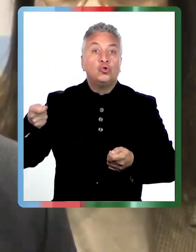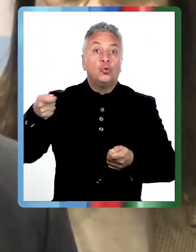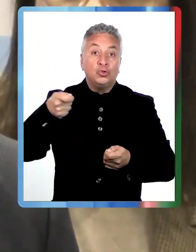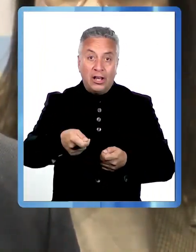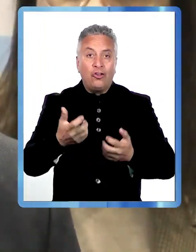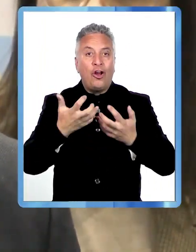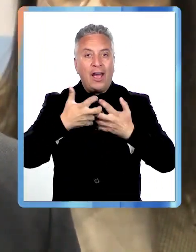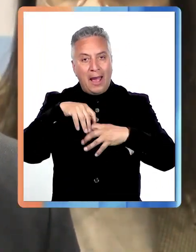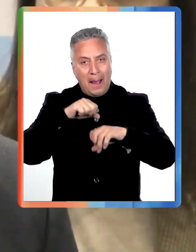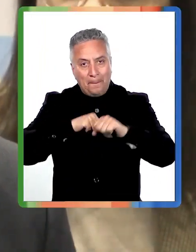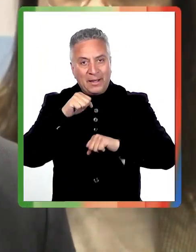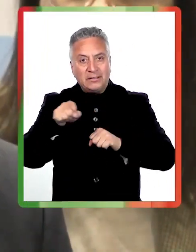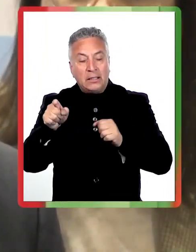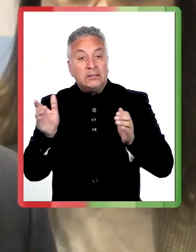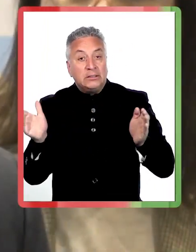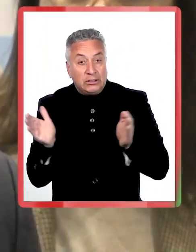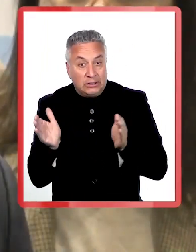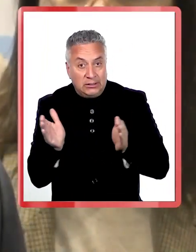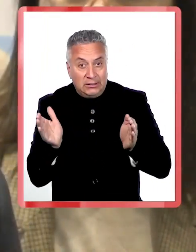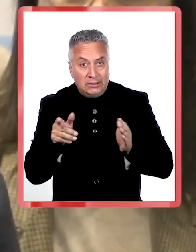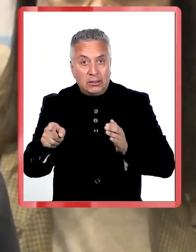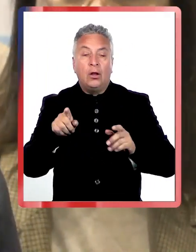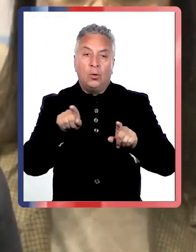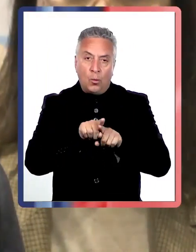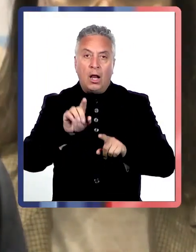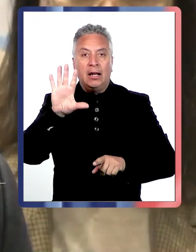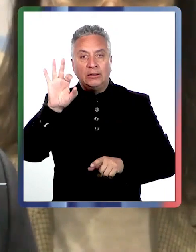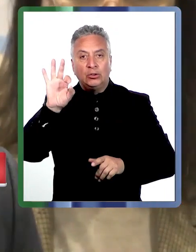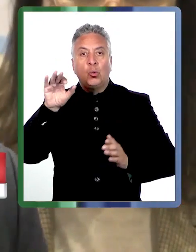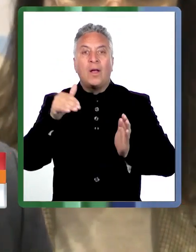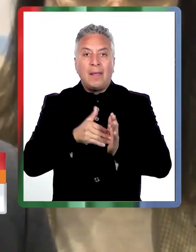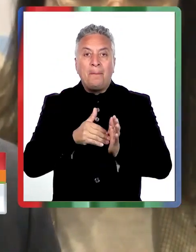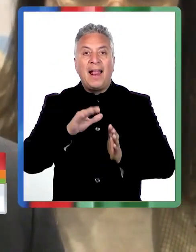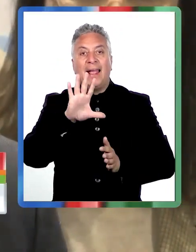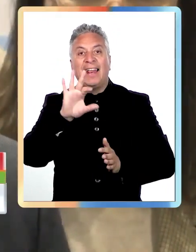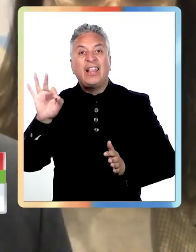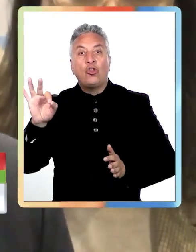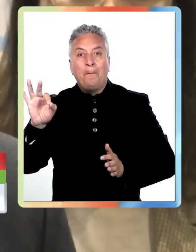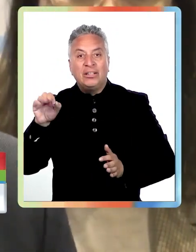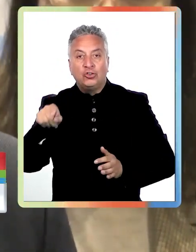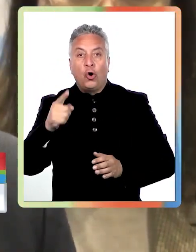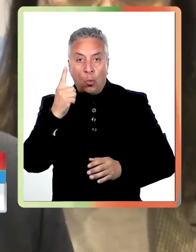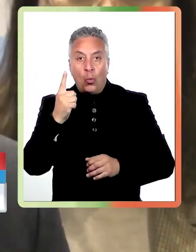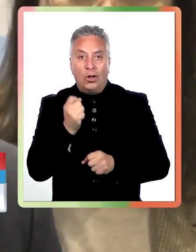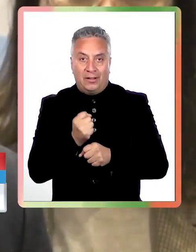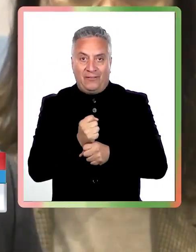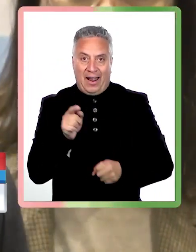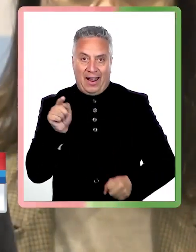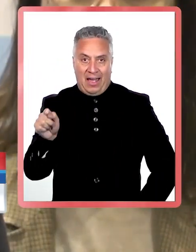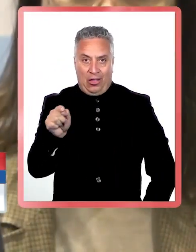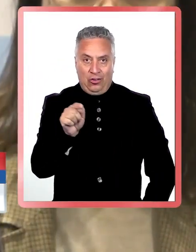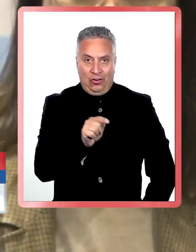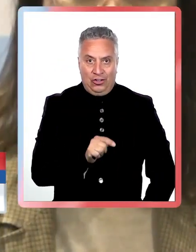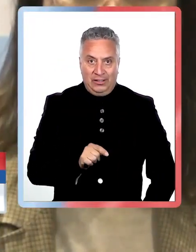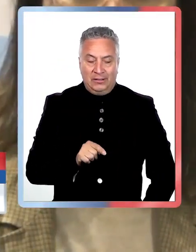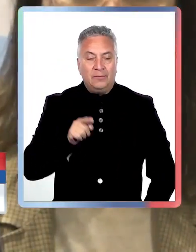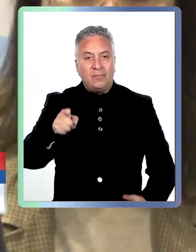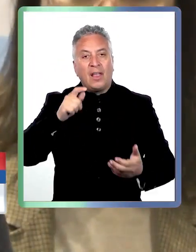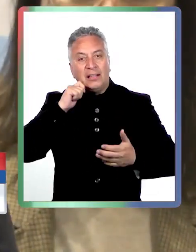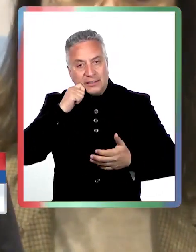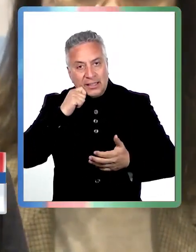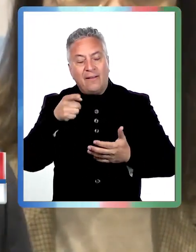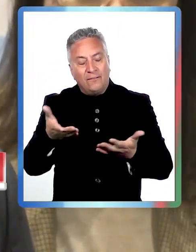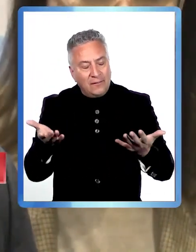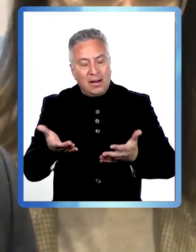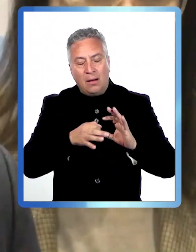microempresas de 50 mil 500 pesos por trabajadora. Eso significa que